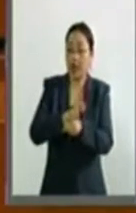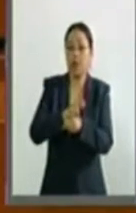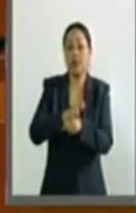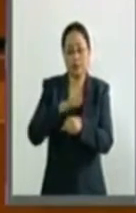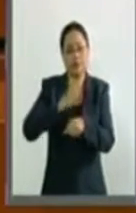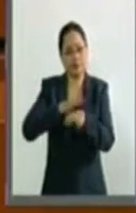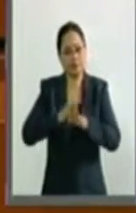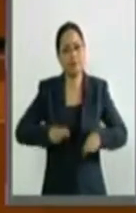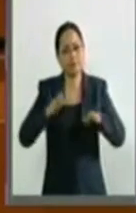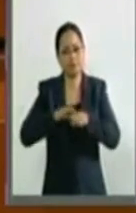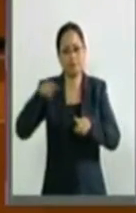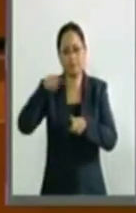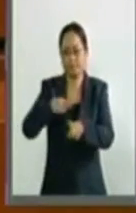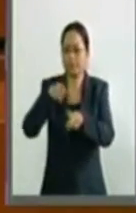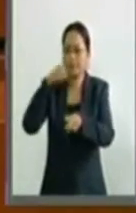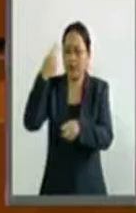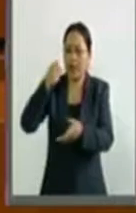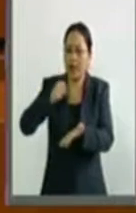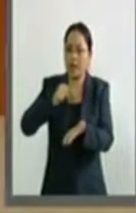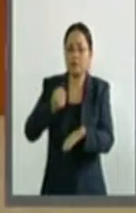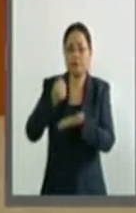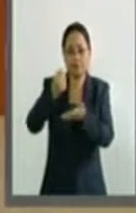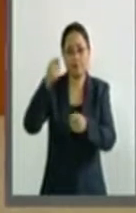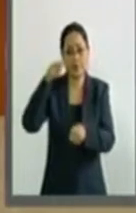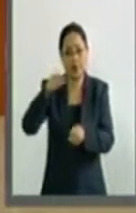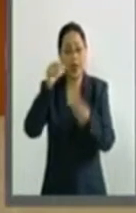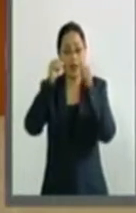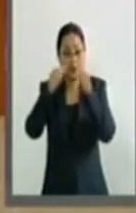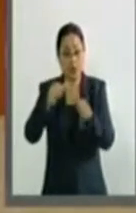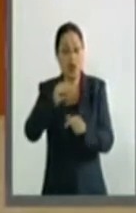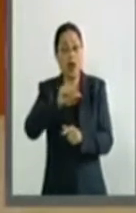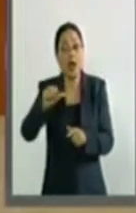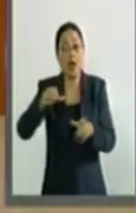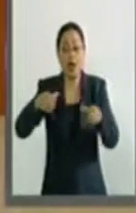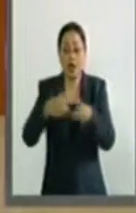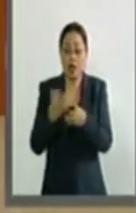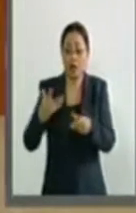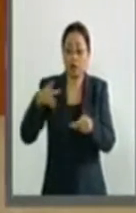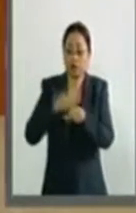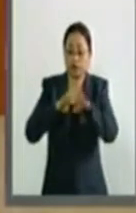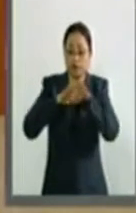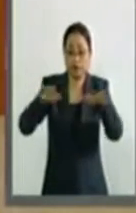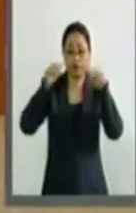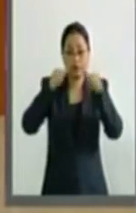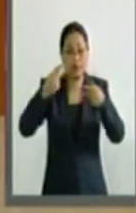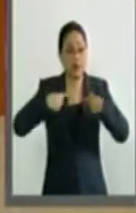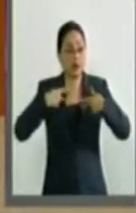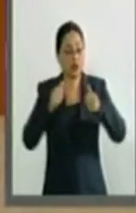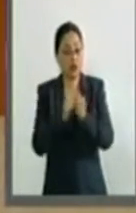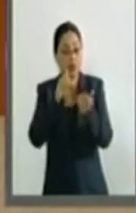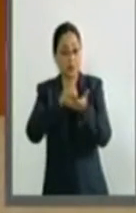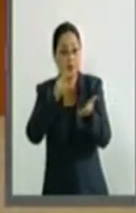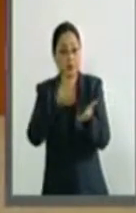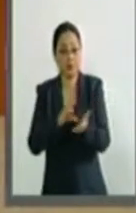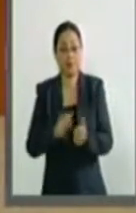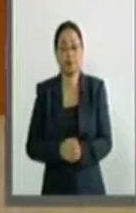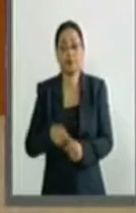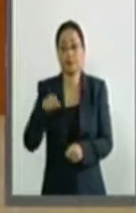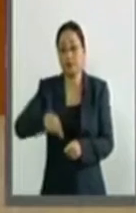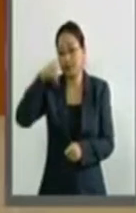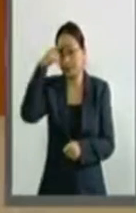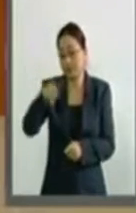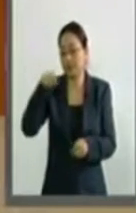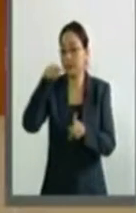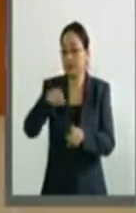cuando se trata del presupuesto que se destina para la atención e inclusión de personas con discapacidad. En México, de